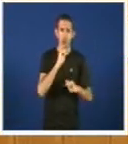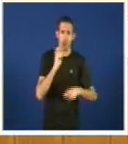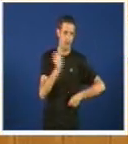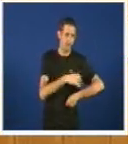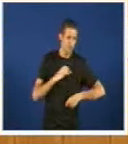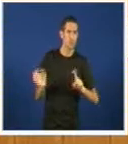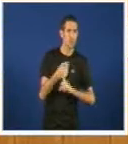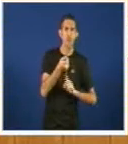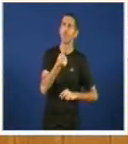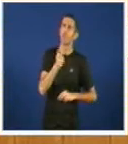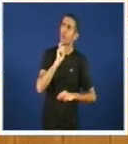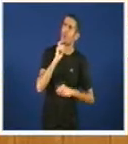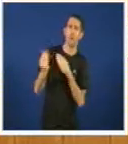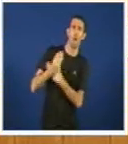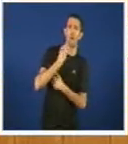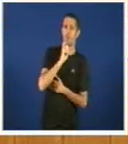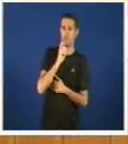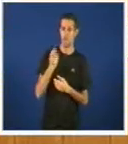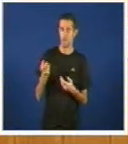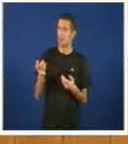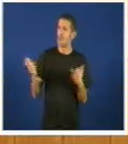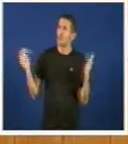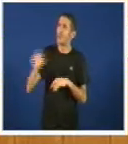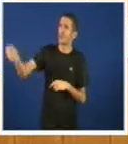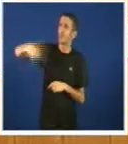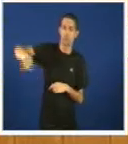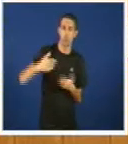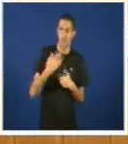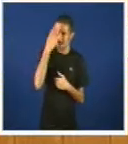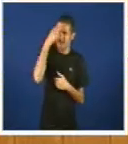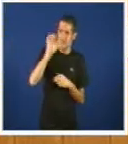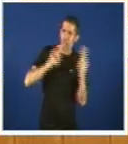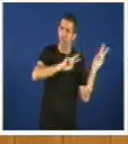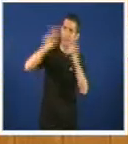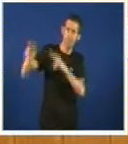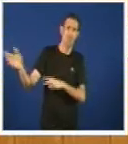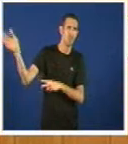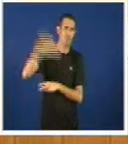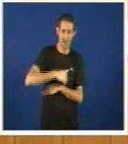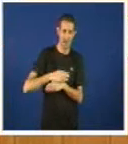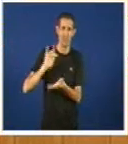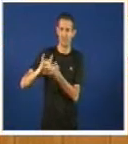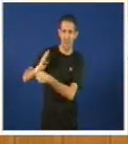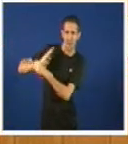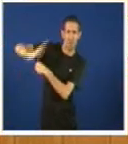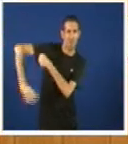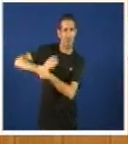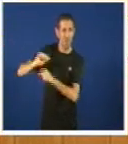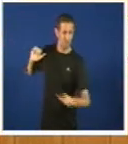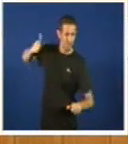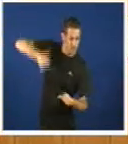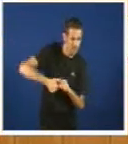contido neste plan e xa digo é que vostedes non teñen ademais credibilidade levan unha legislatura unha